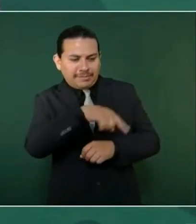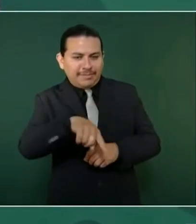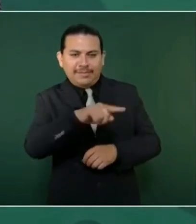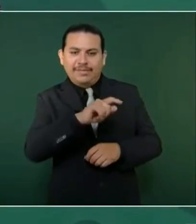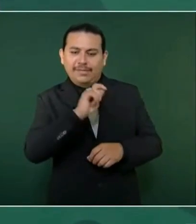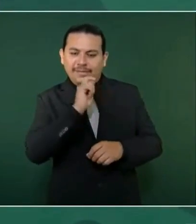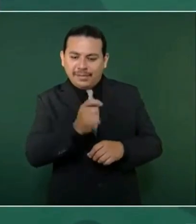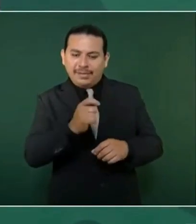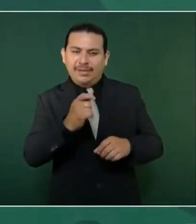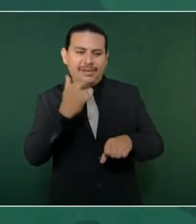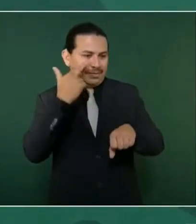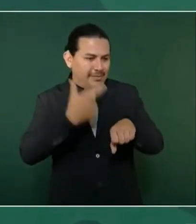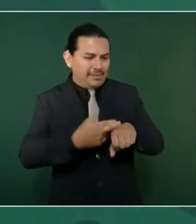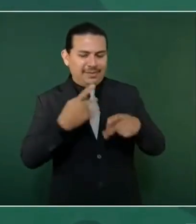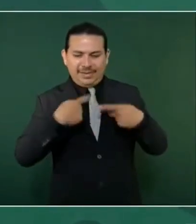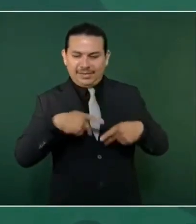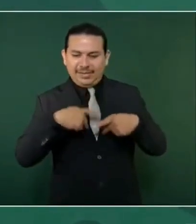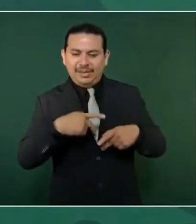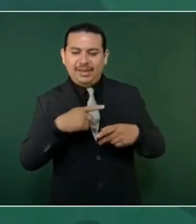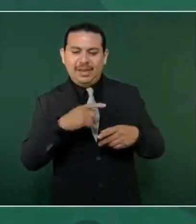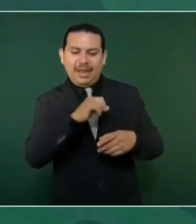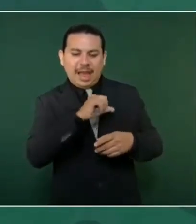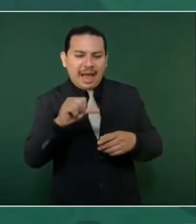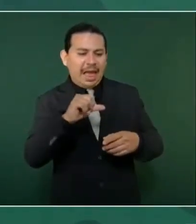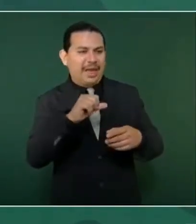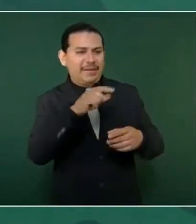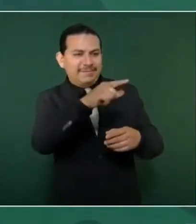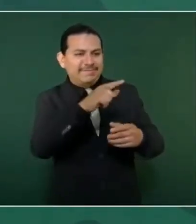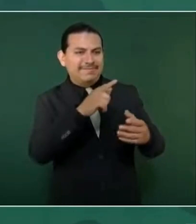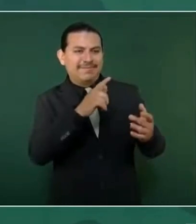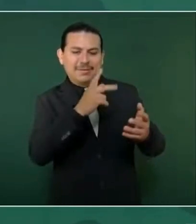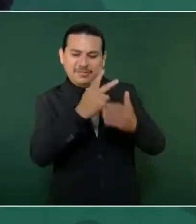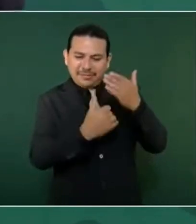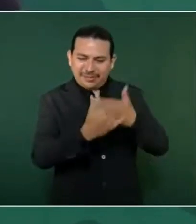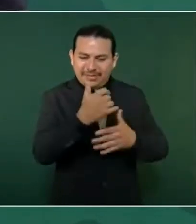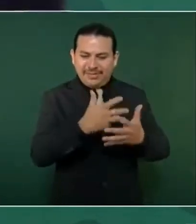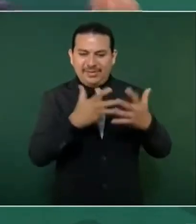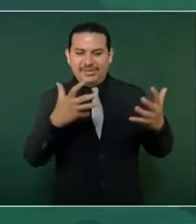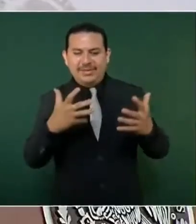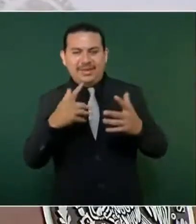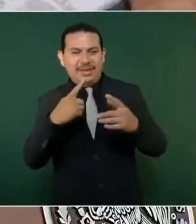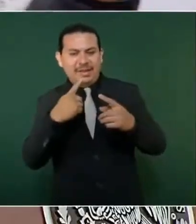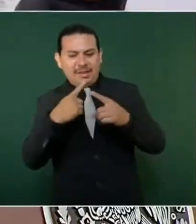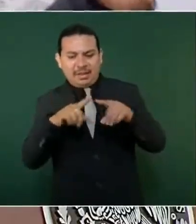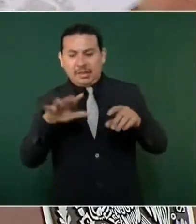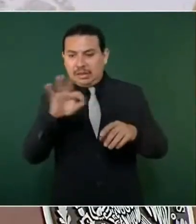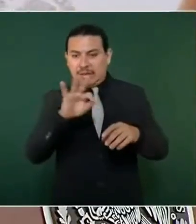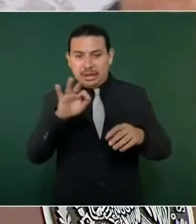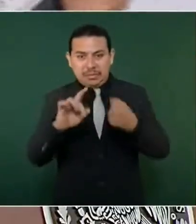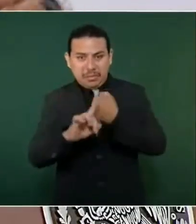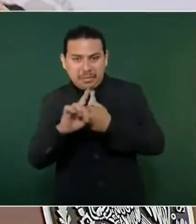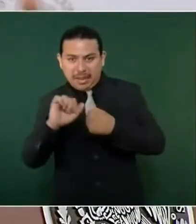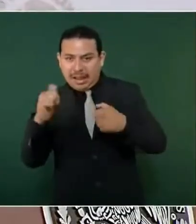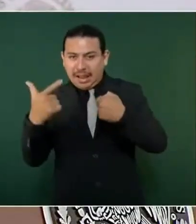Y también estamos hablando de algunas diferencias que puedan haber.